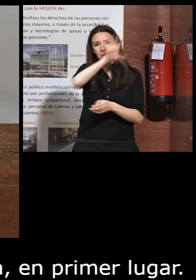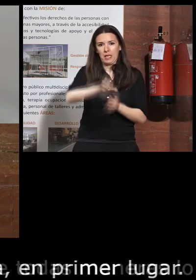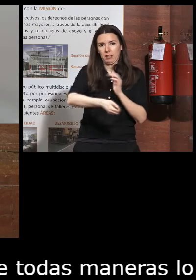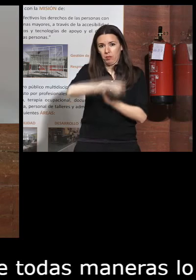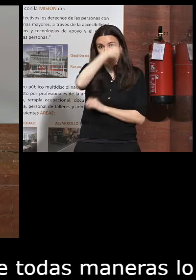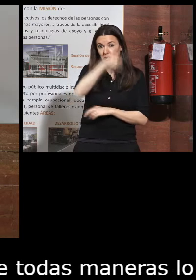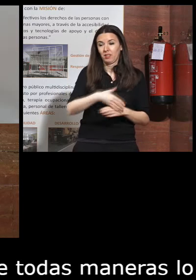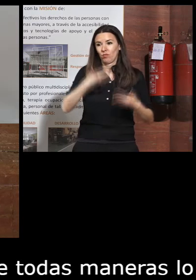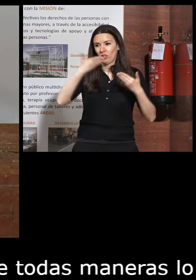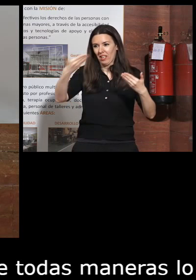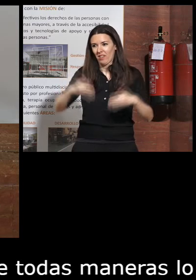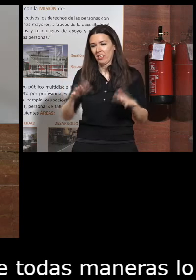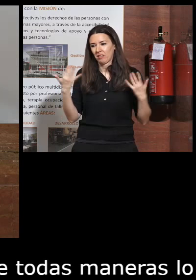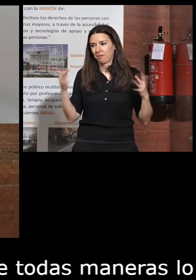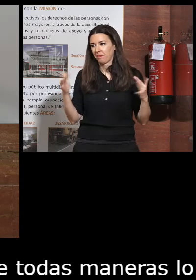muchas gracias